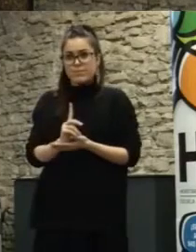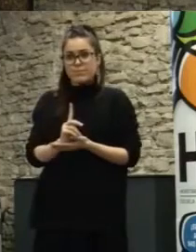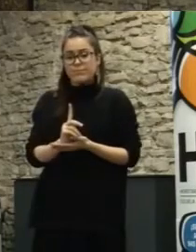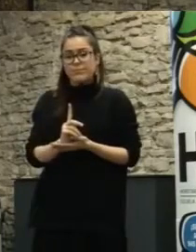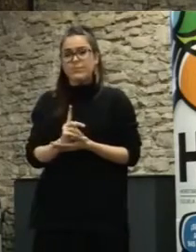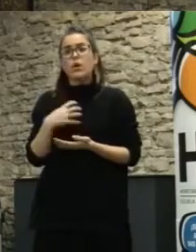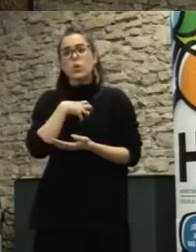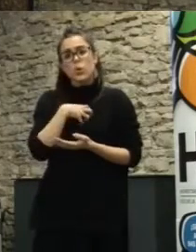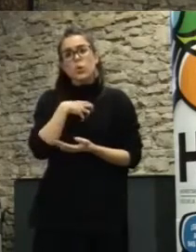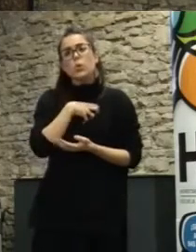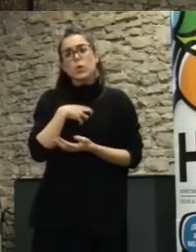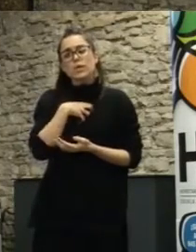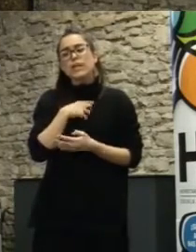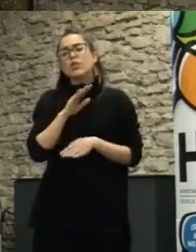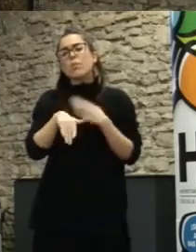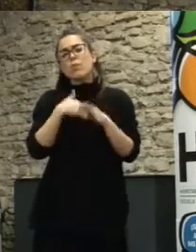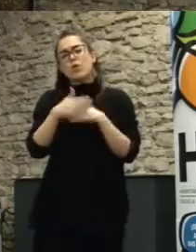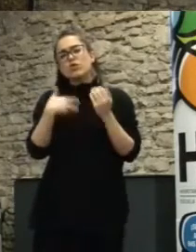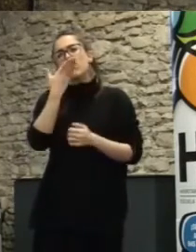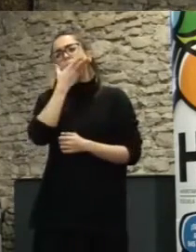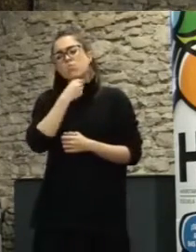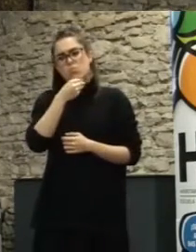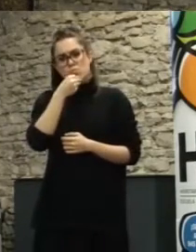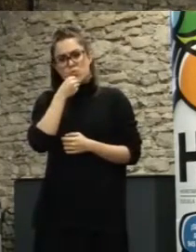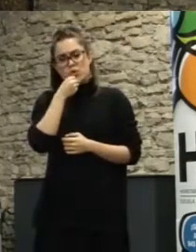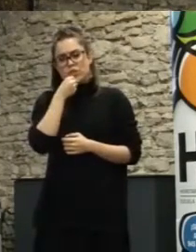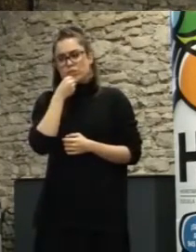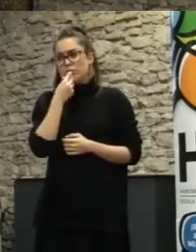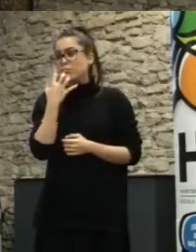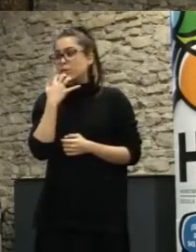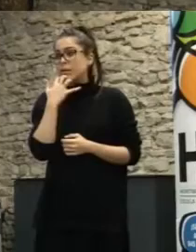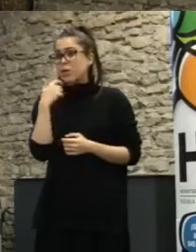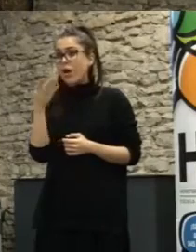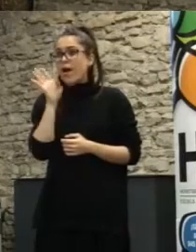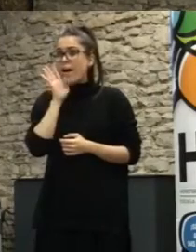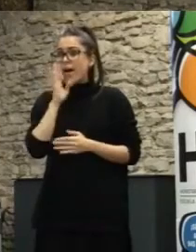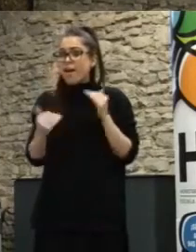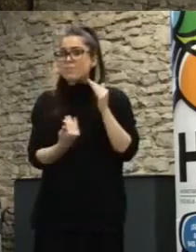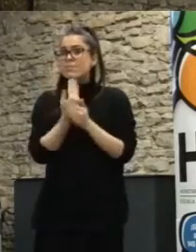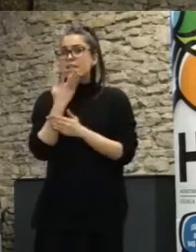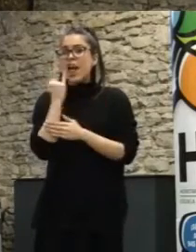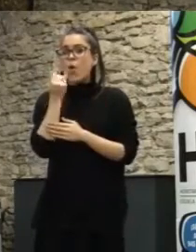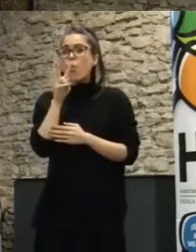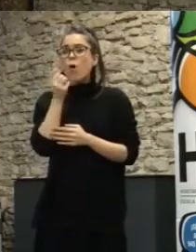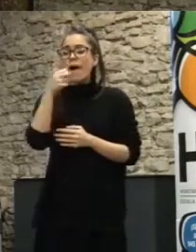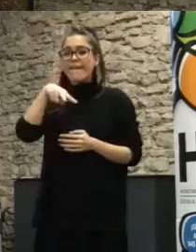yo creo que son bonitos y que en torno a un proyecto, como el que nos comentaba esta mañana Juan Carlos,